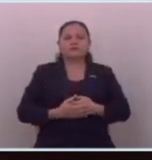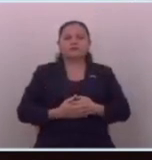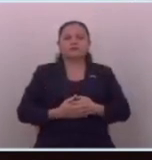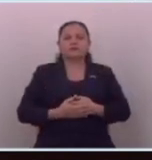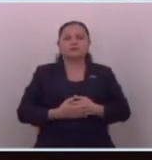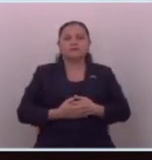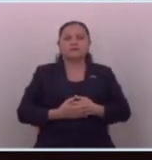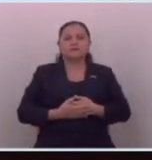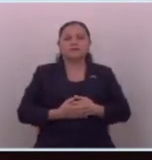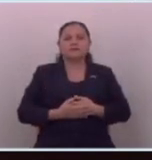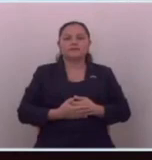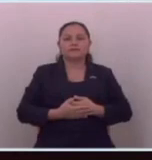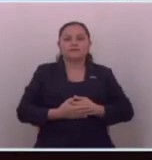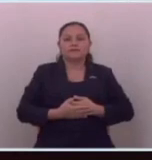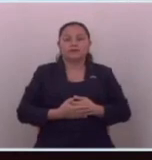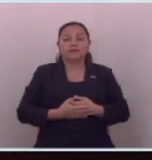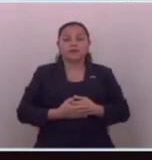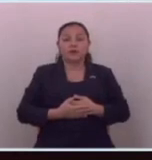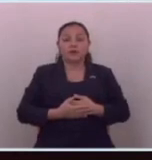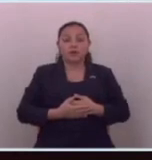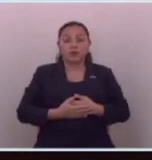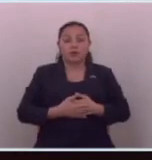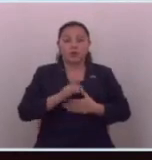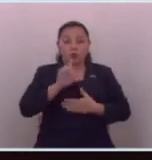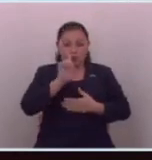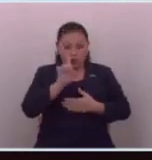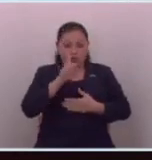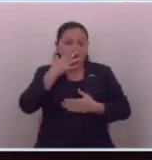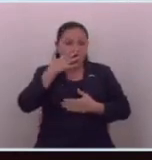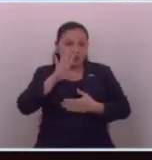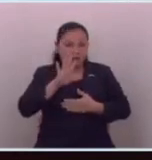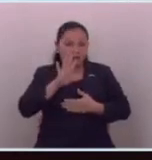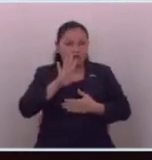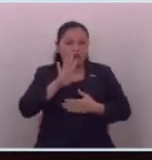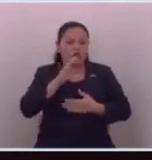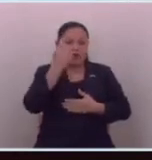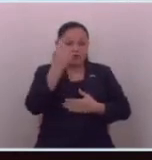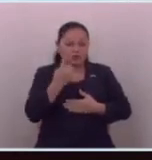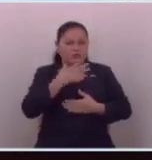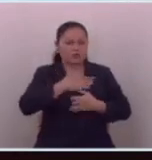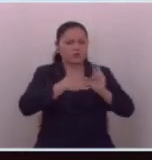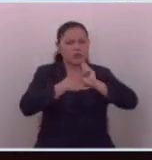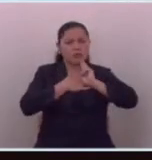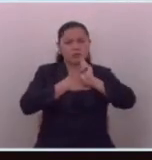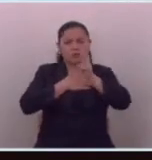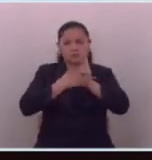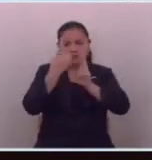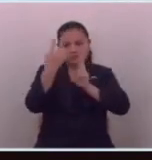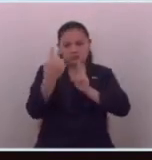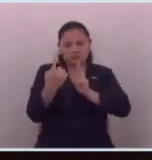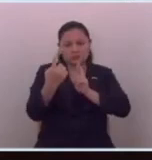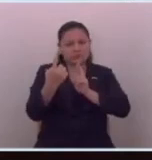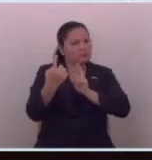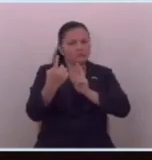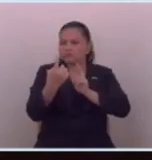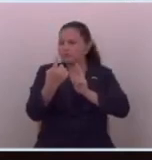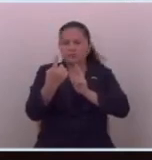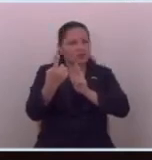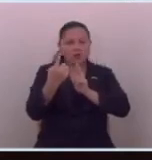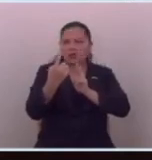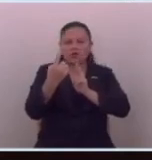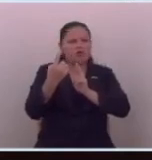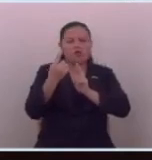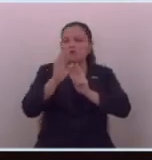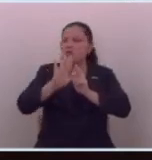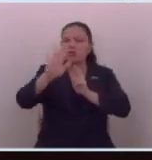y aunque uno dé una respuesta esa respuesta nunca le va a